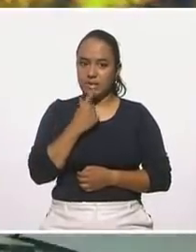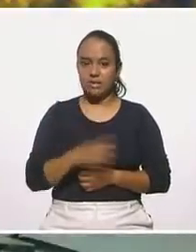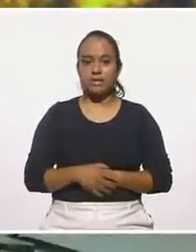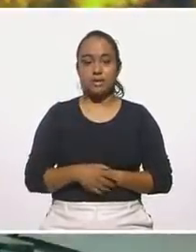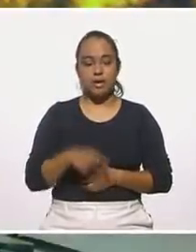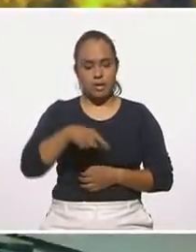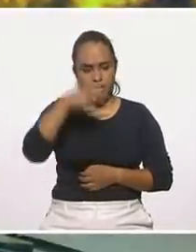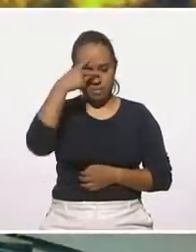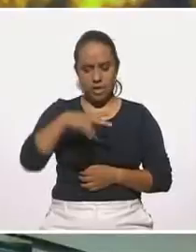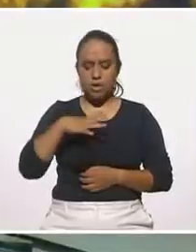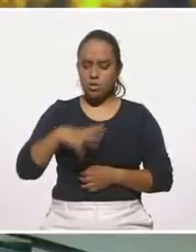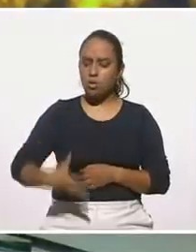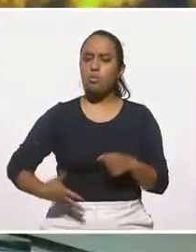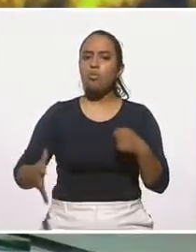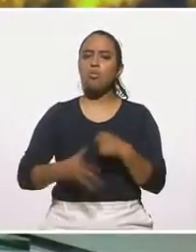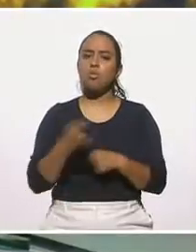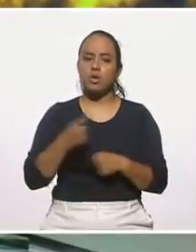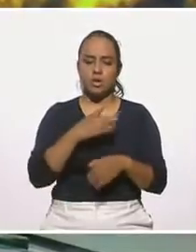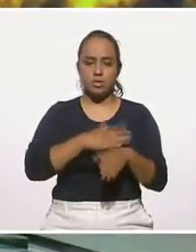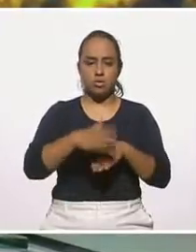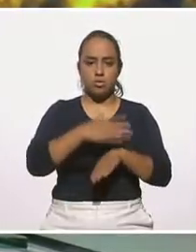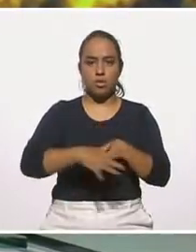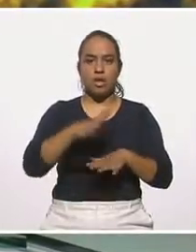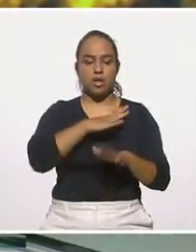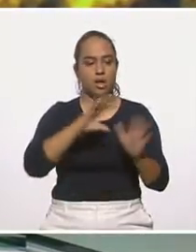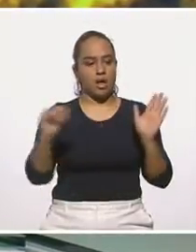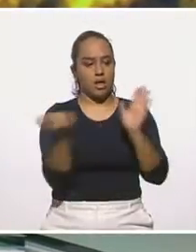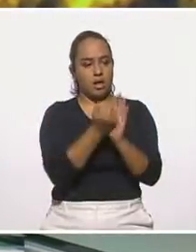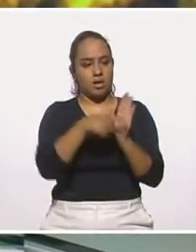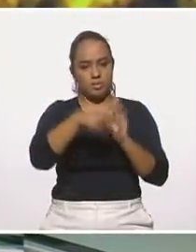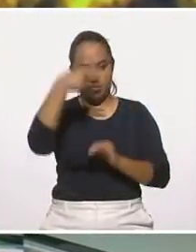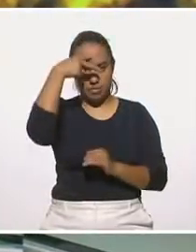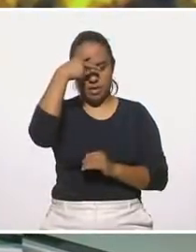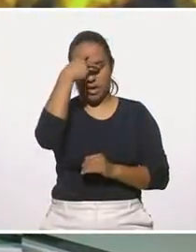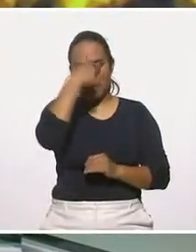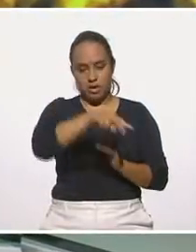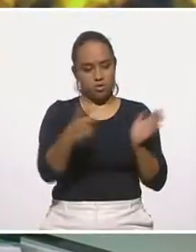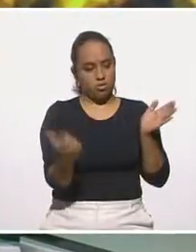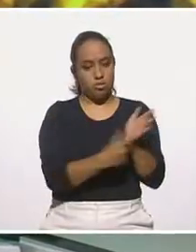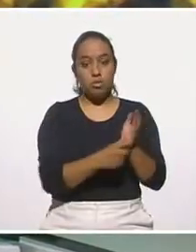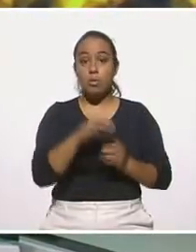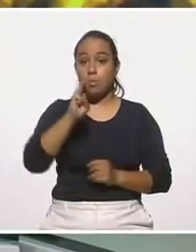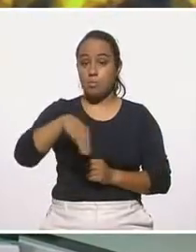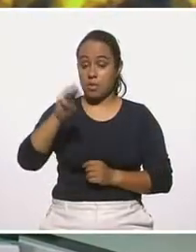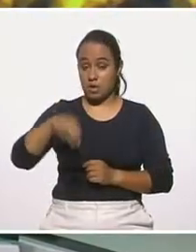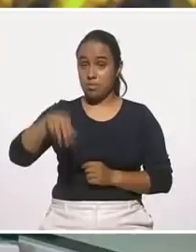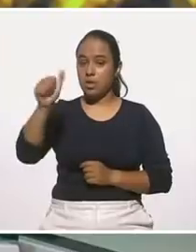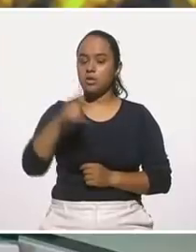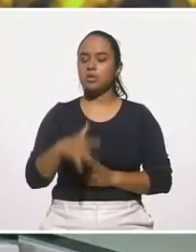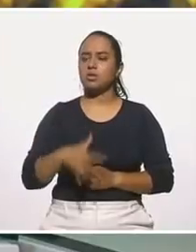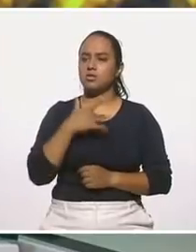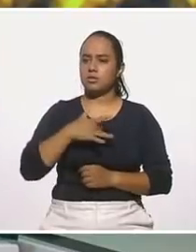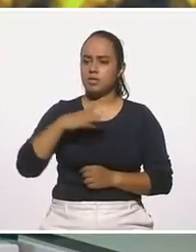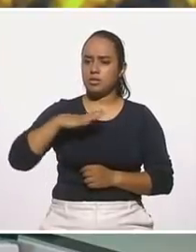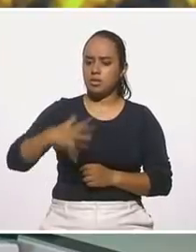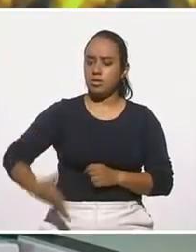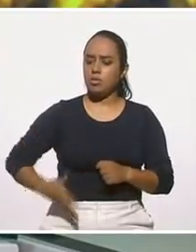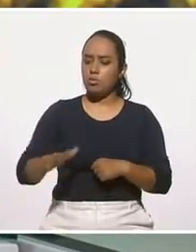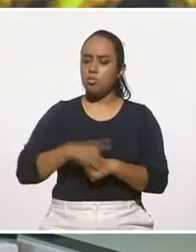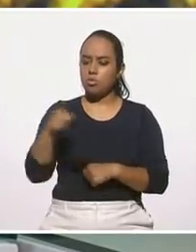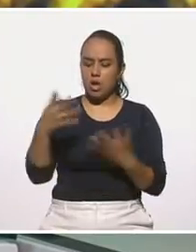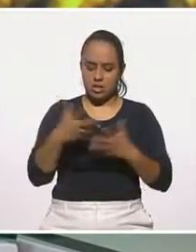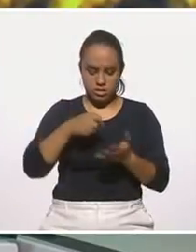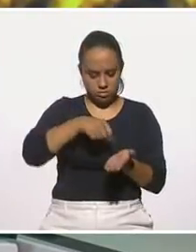orgullosos porque el nopal está en nuestro emblema nacional. Milpalta se siente orgulloso porque es productor de nopal.